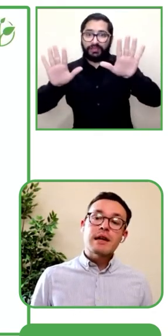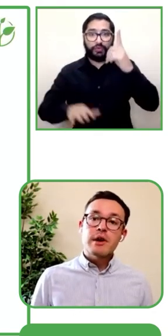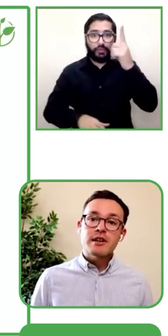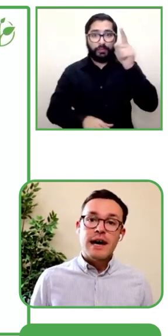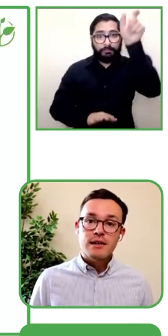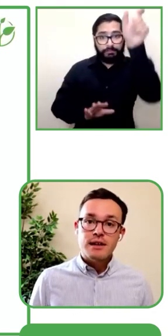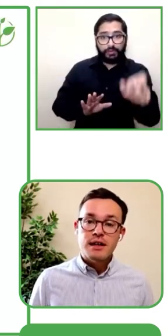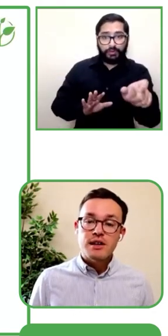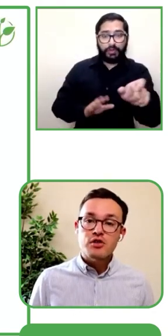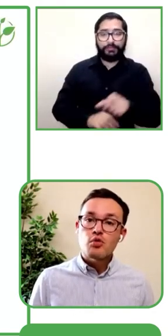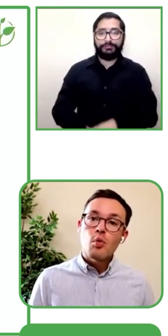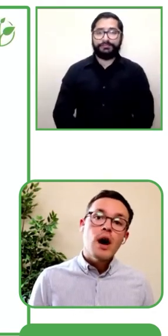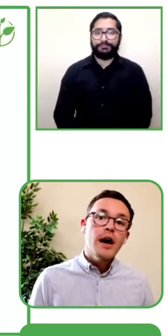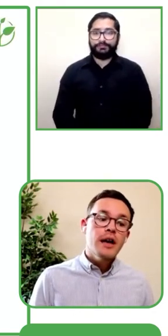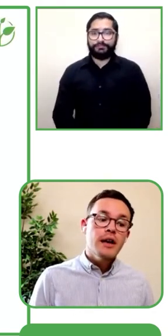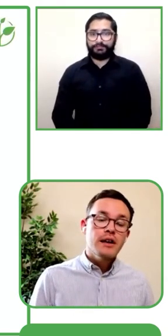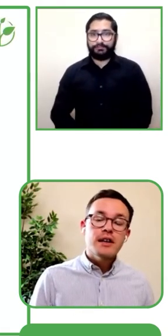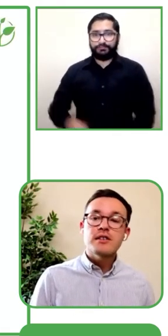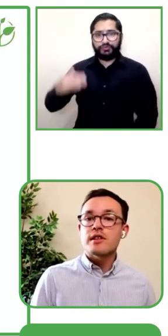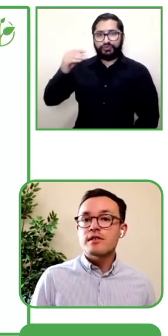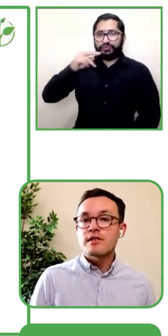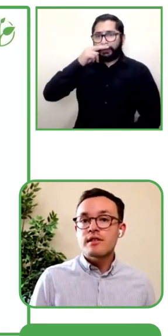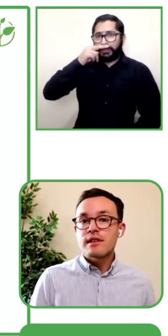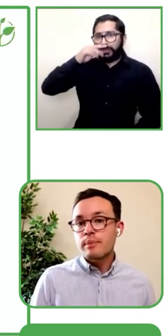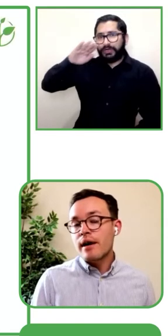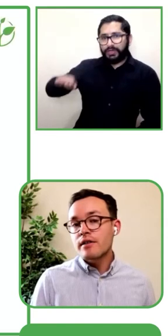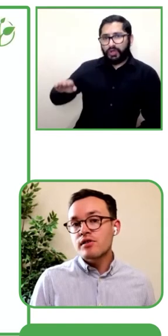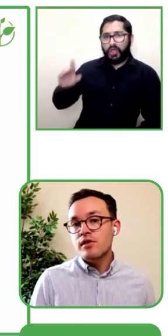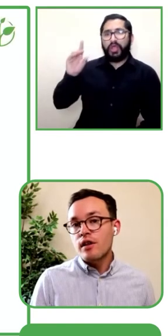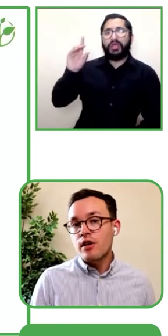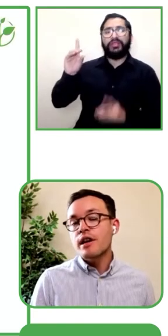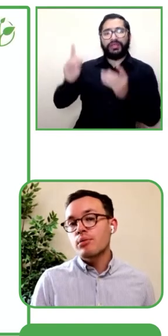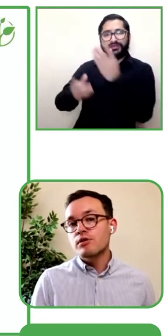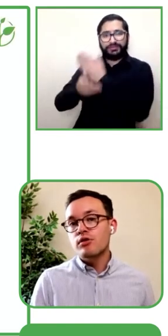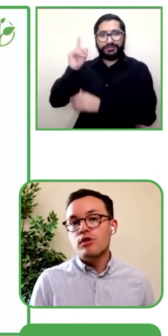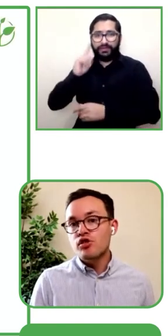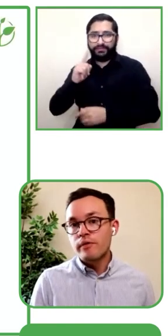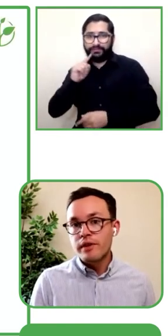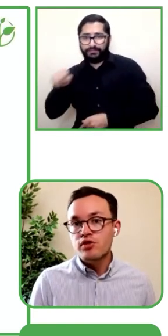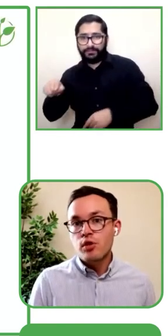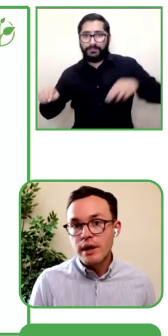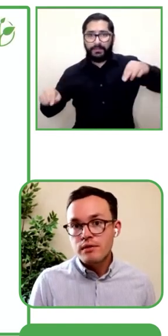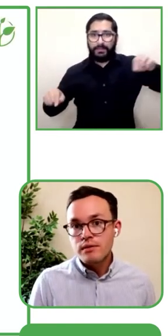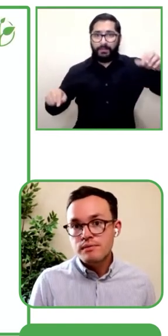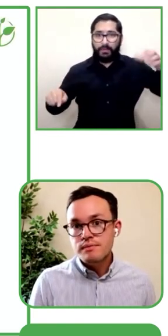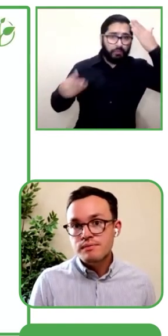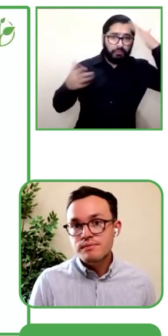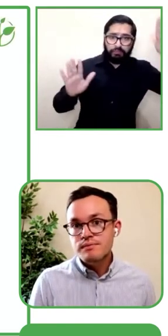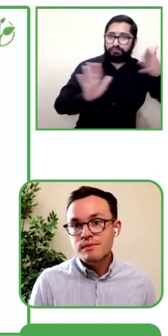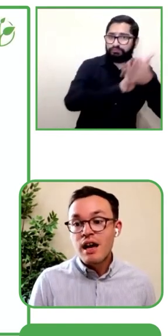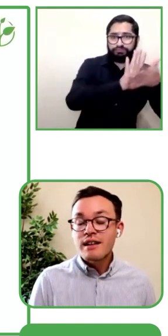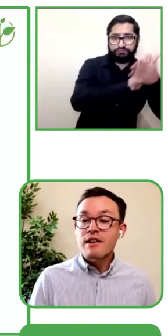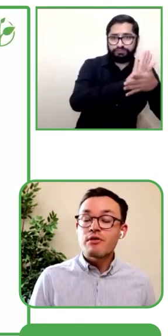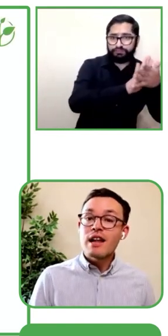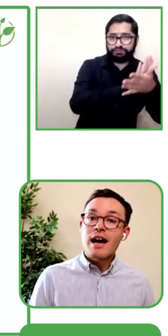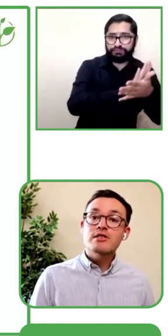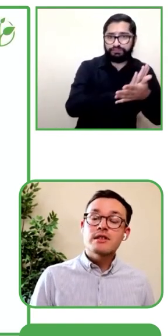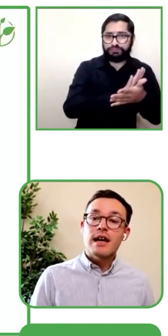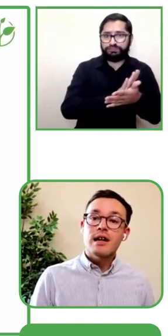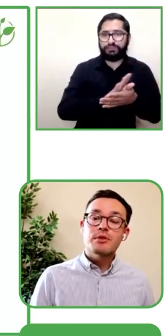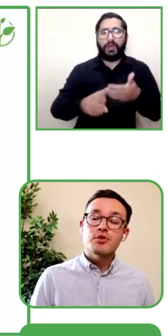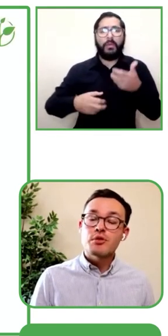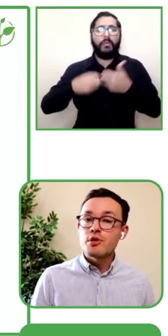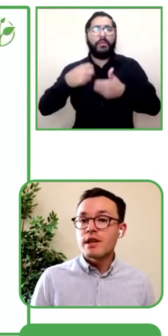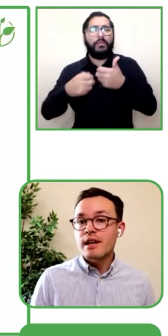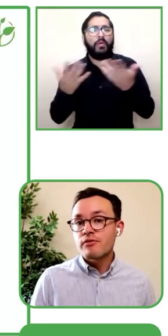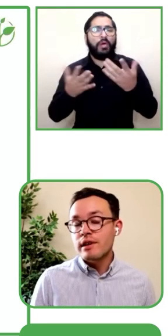discapacidad auditiva. El problema que estamos atacando es por qué es que los padres no son capaces